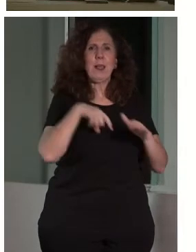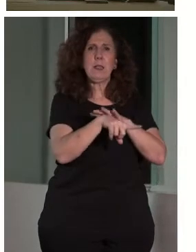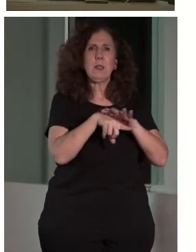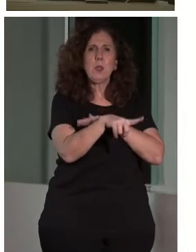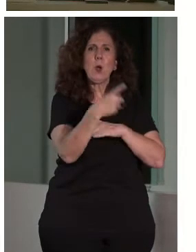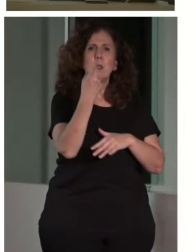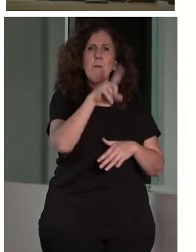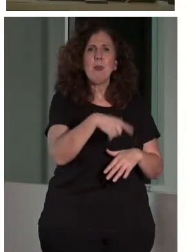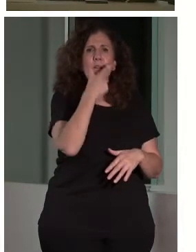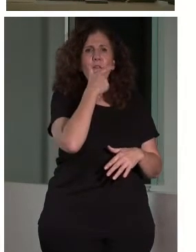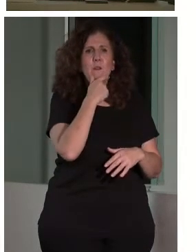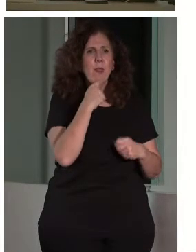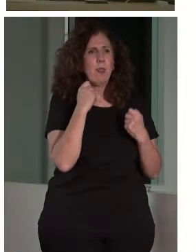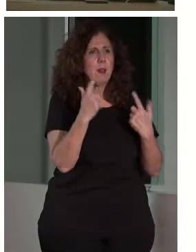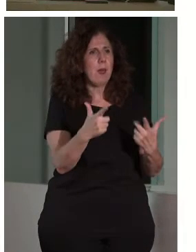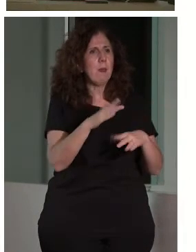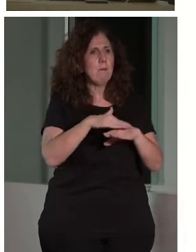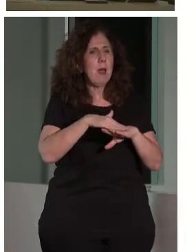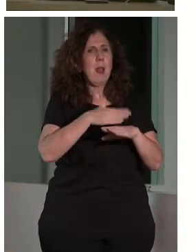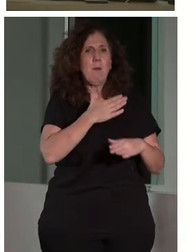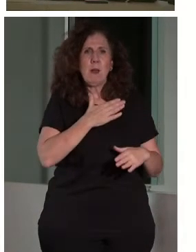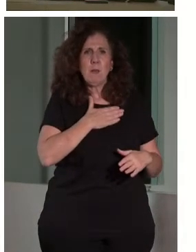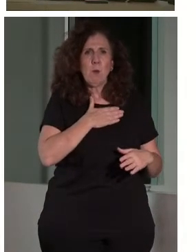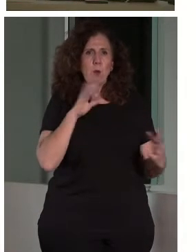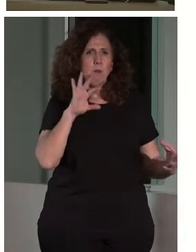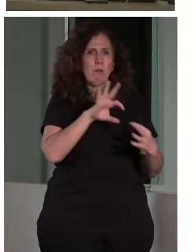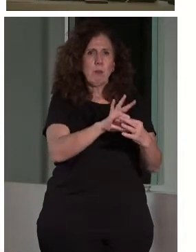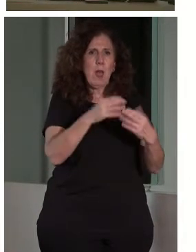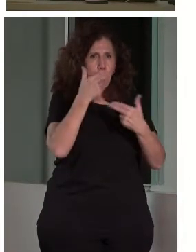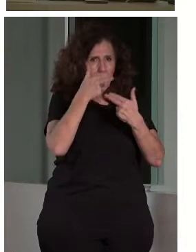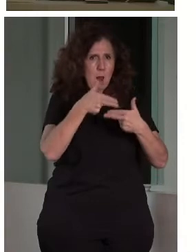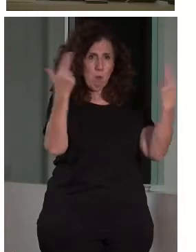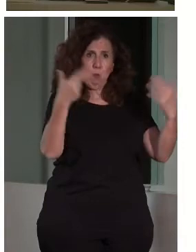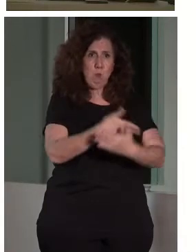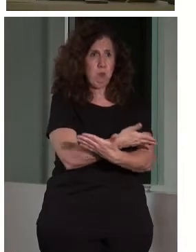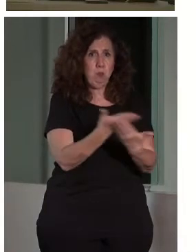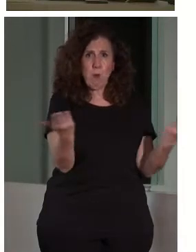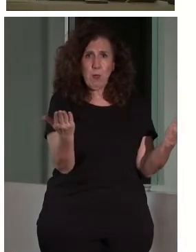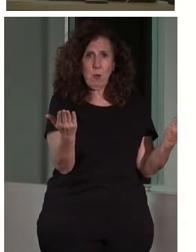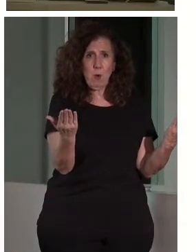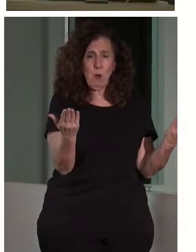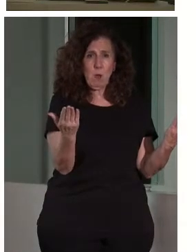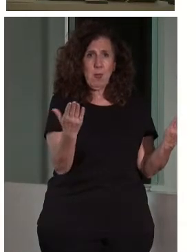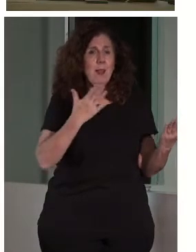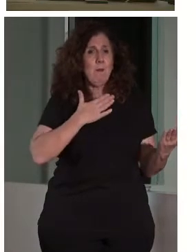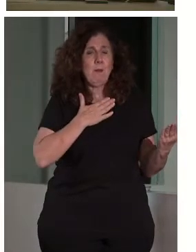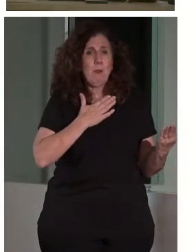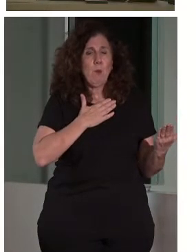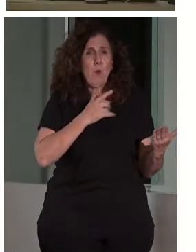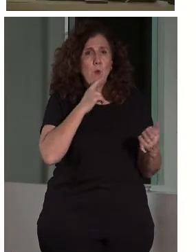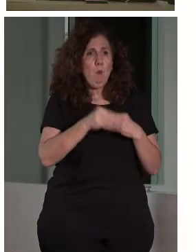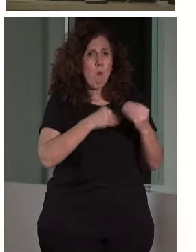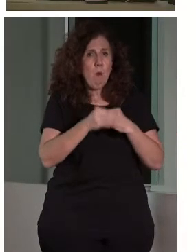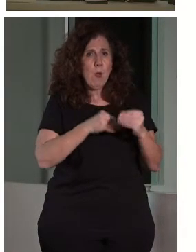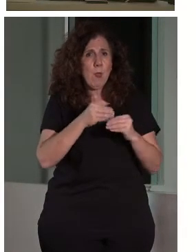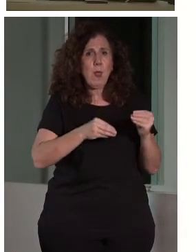fragilidades del patrimonio al público. O sea, es la disciplina que va a marcar la diferencia entre